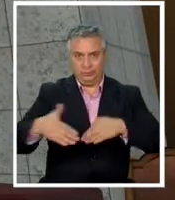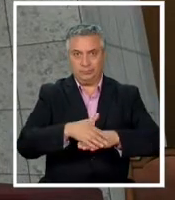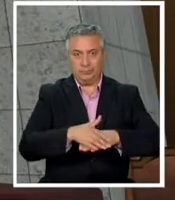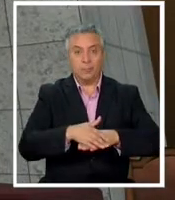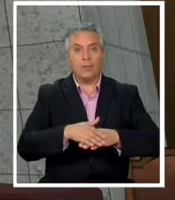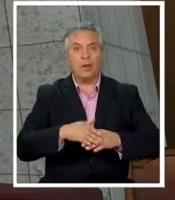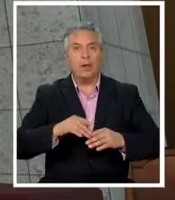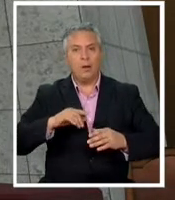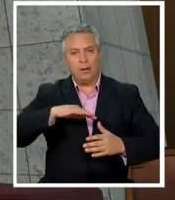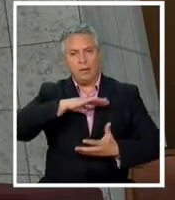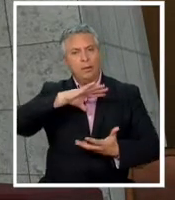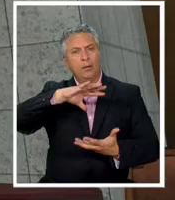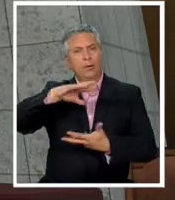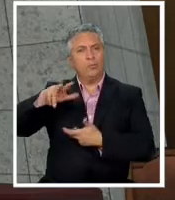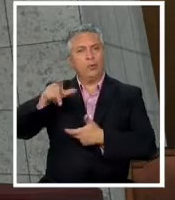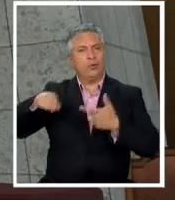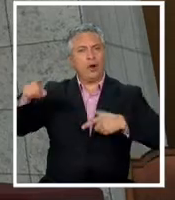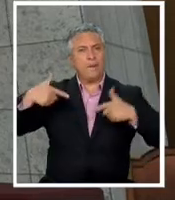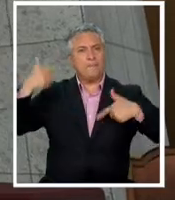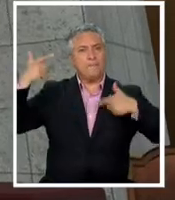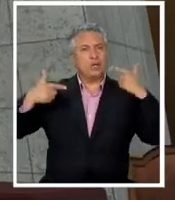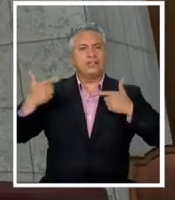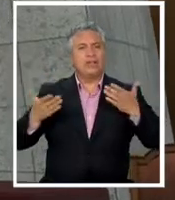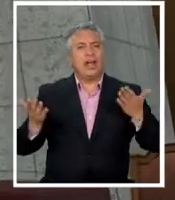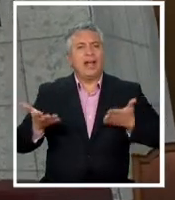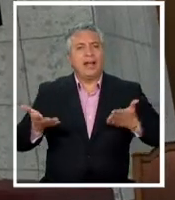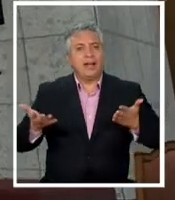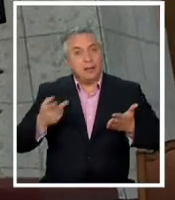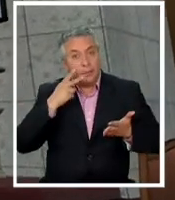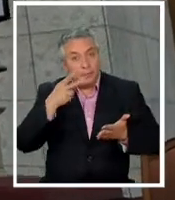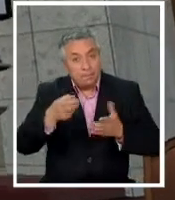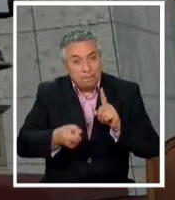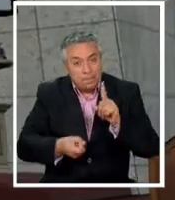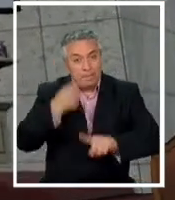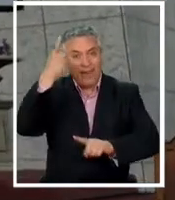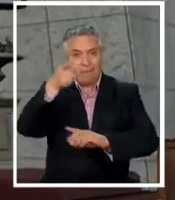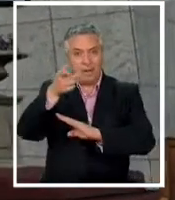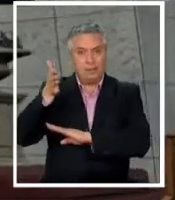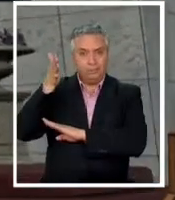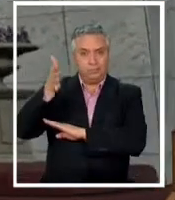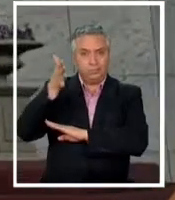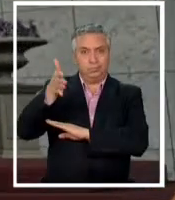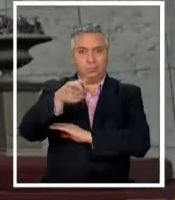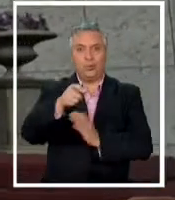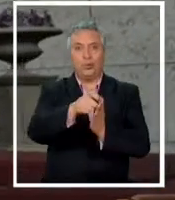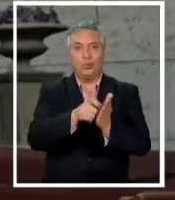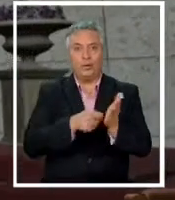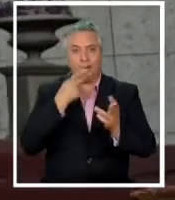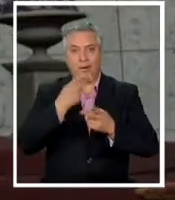mundo político de esta cuenta? La primera del presidente Gabriel Boric. Lo vemos en la siguiente nota.